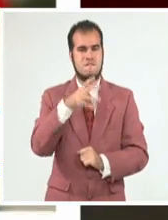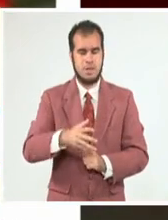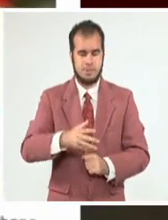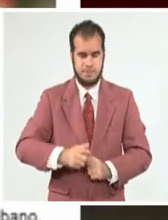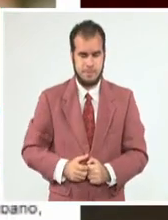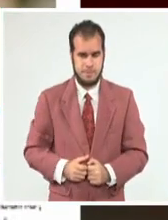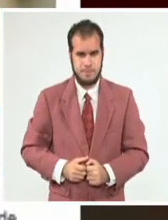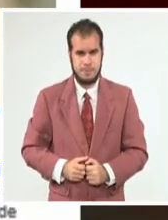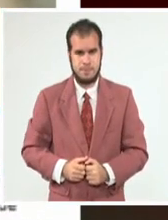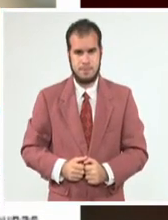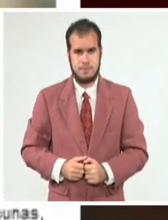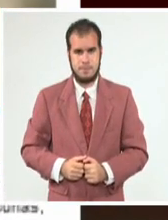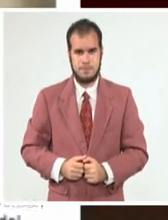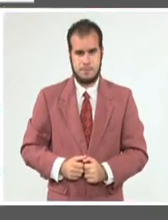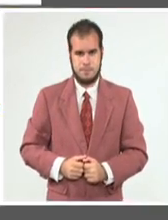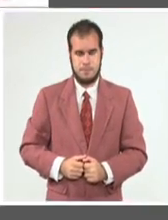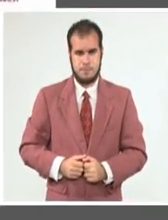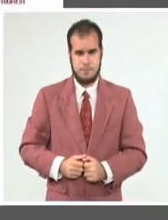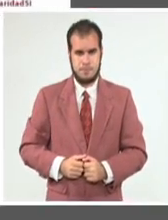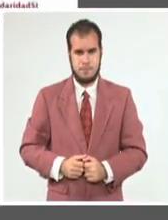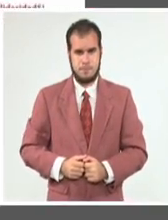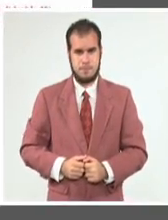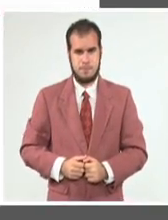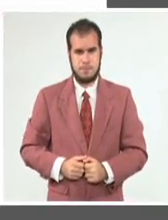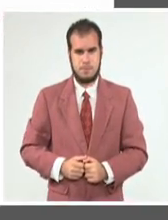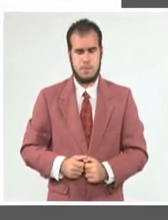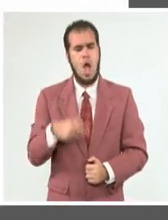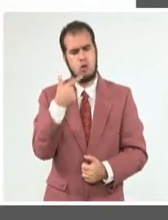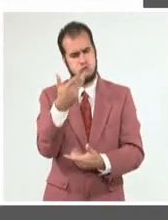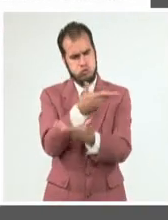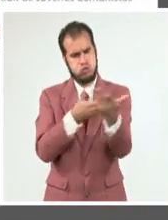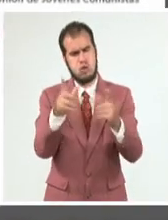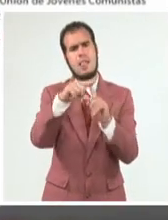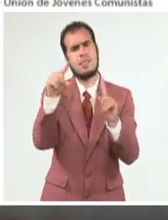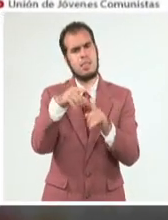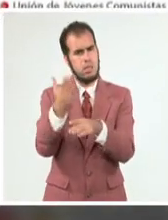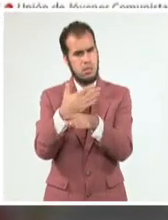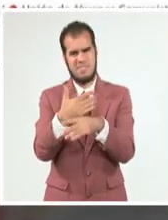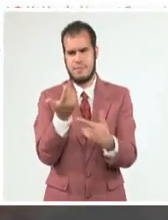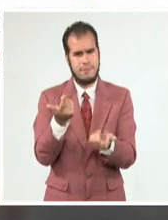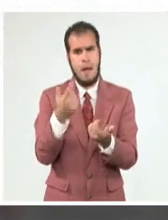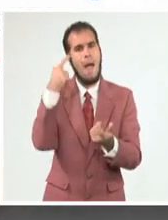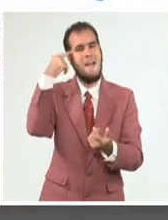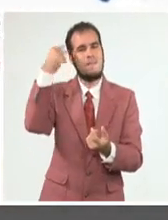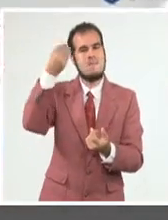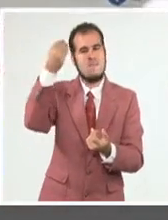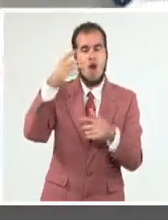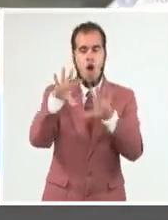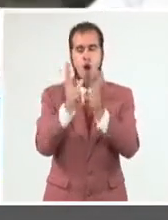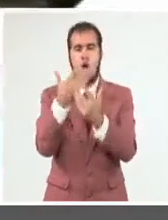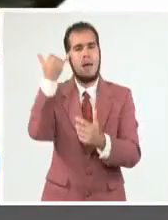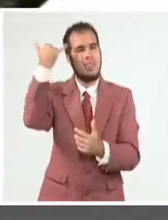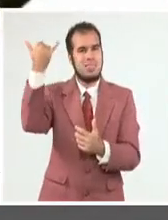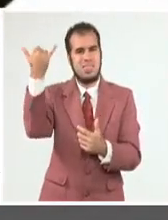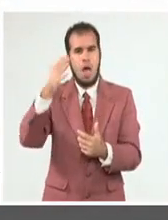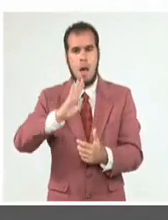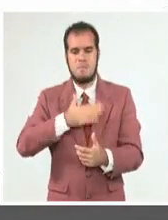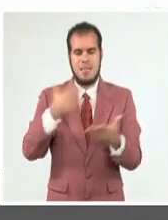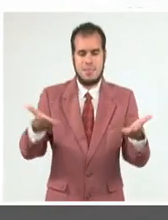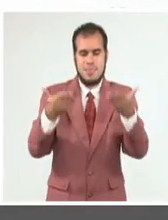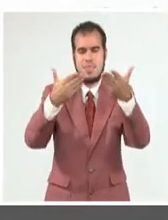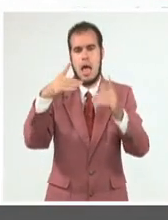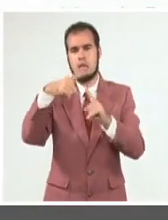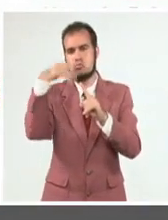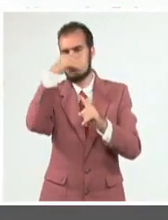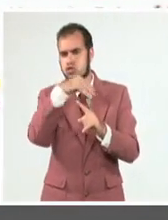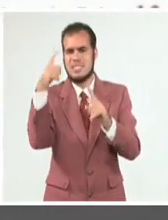de la Revolución Cubana, Fidel Castro Ruz. Se debatirán temas como el pensamiento visionario de Fidel en el desarrollo científico y biotecnológico